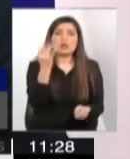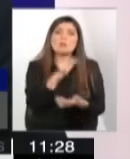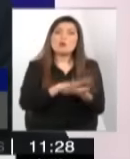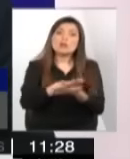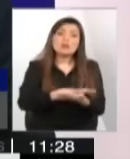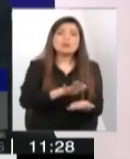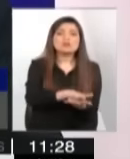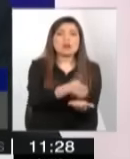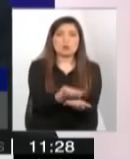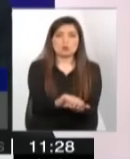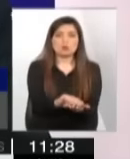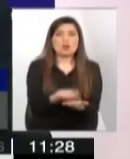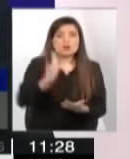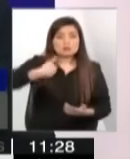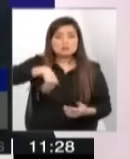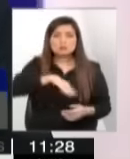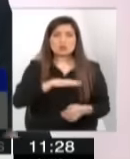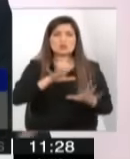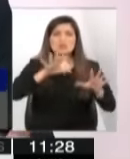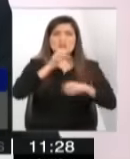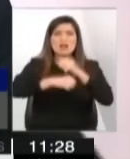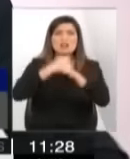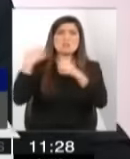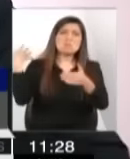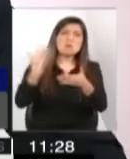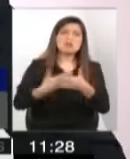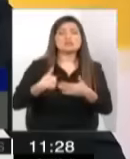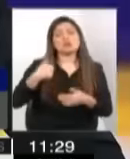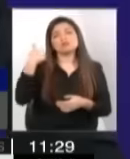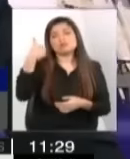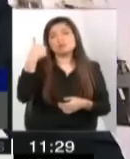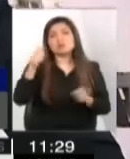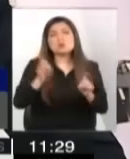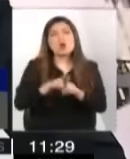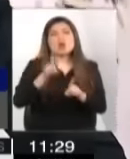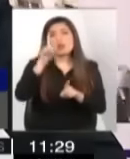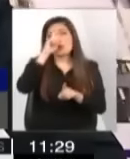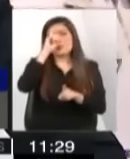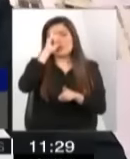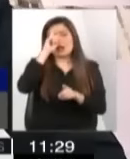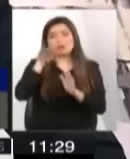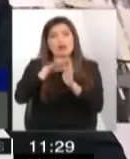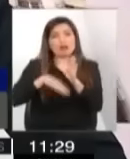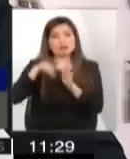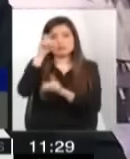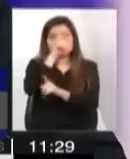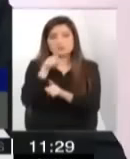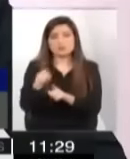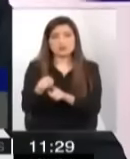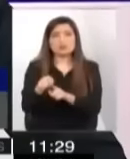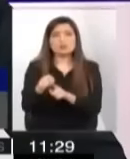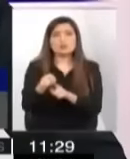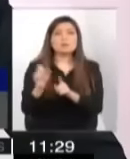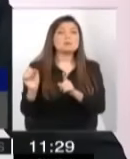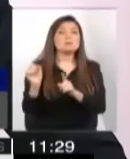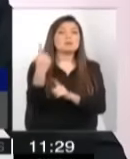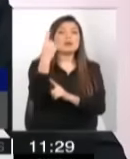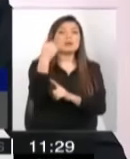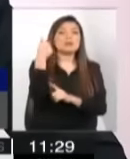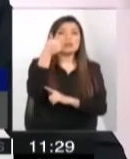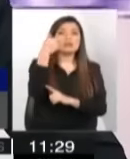caso de la salud, o sea, nosotros en salud, yo llevo más de 10 años, directivo también de un hospital de baja complejidad, el primer director de alta complejidad,